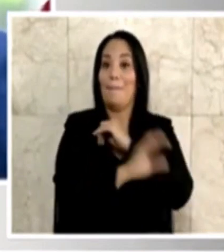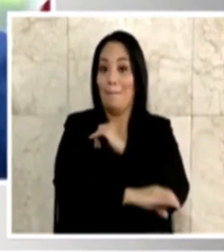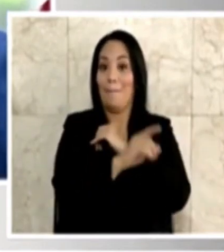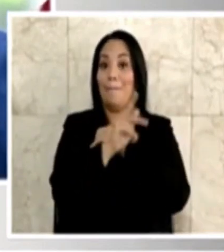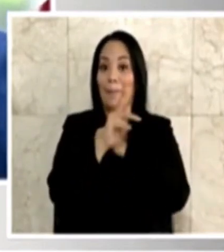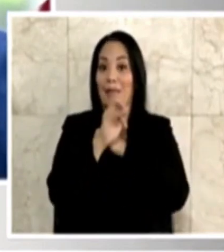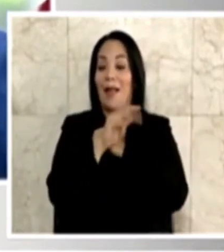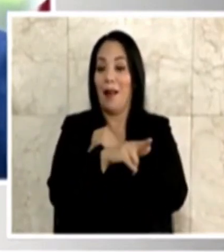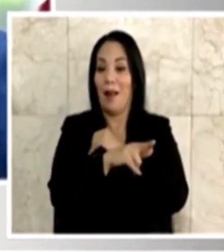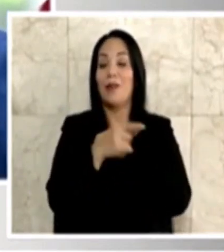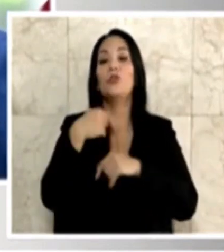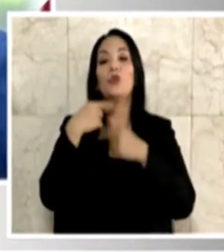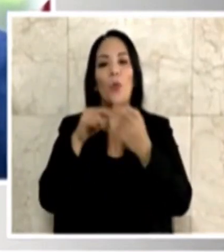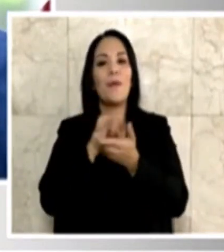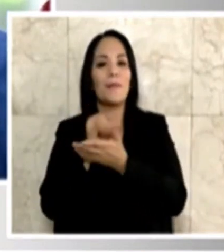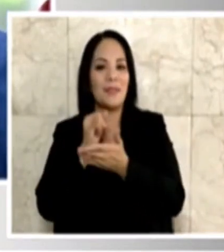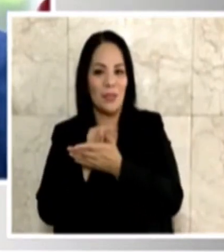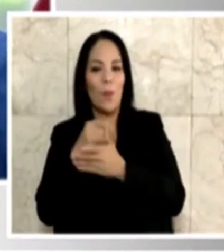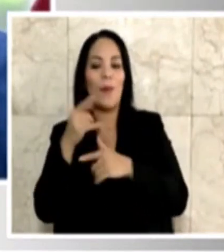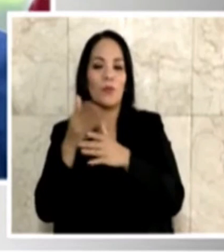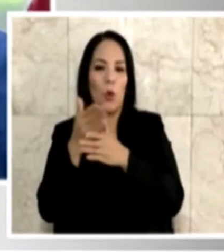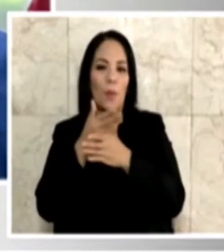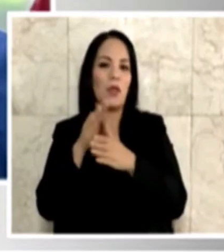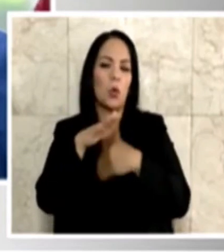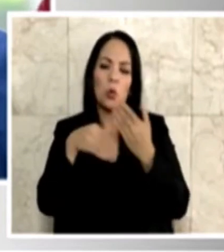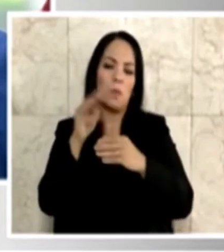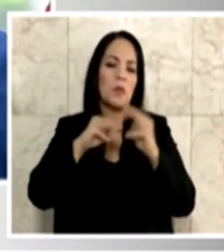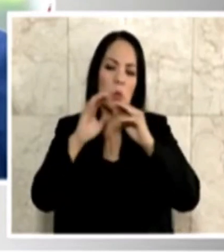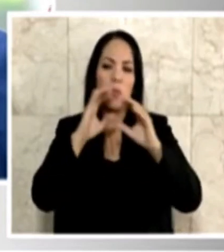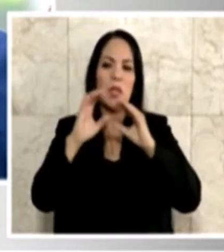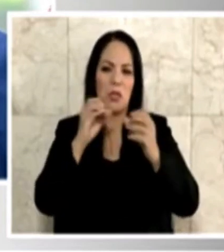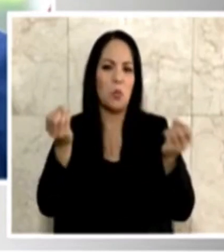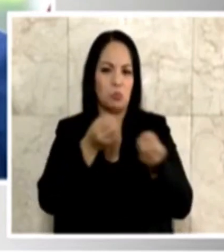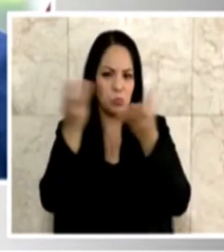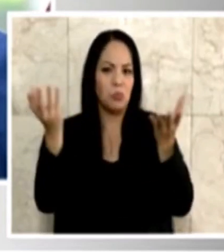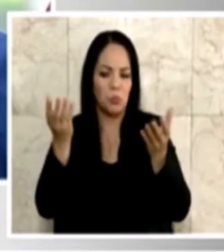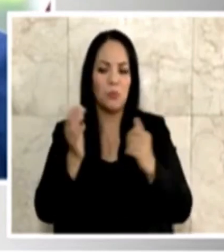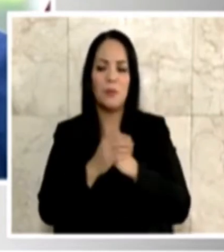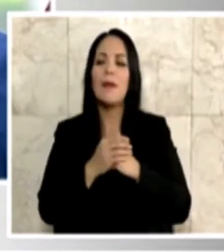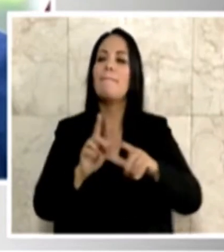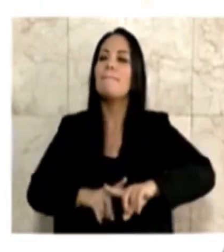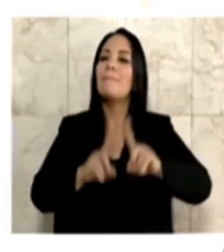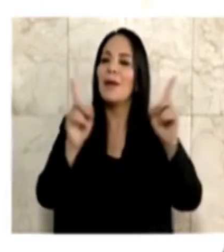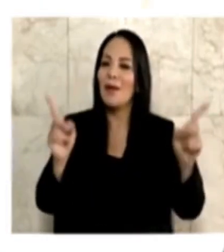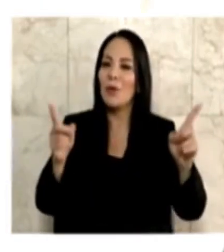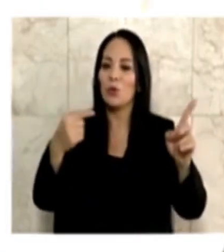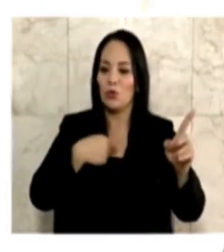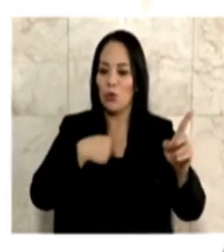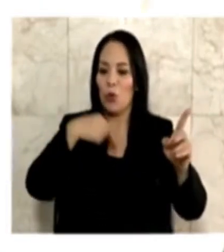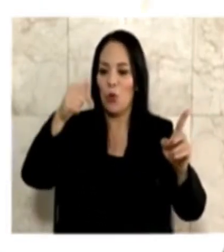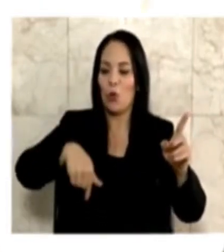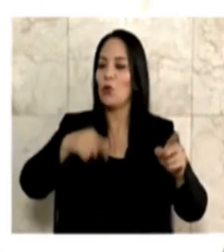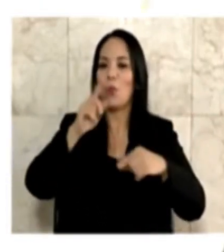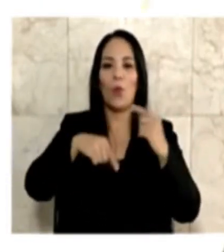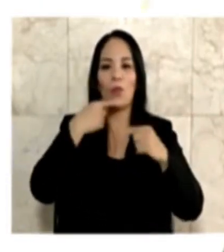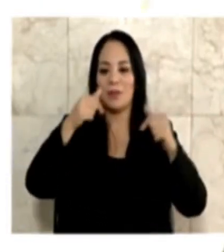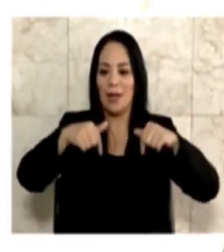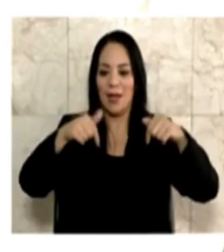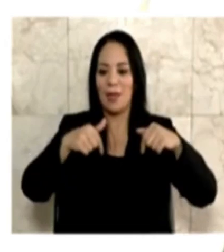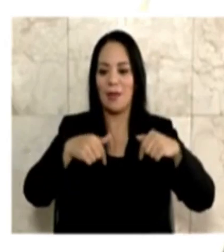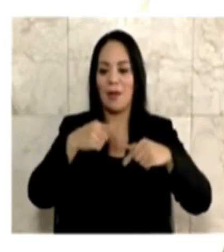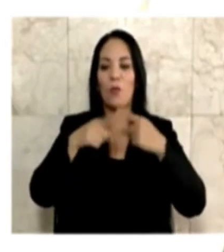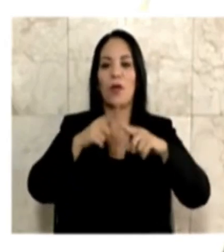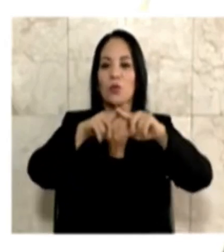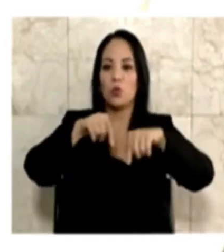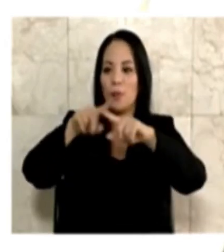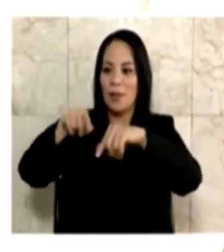yo voy a hacer la investigación, la vamos a compartir con todos los medios de comunicación, pero yo hoy no le puedo decir aquí que los voy